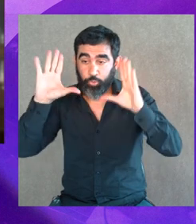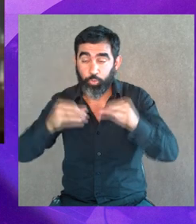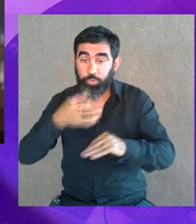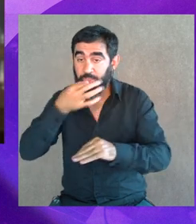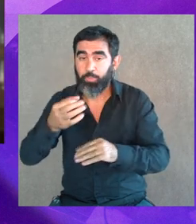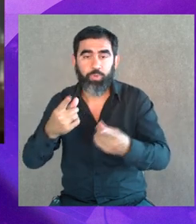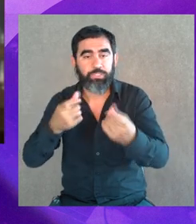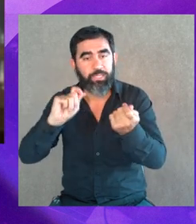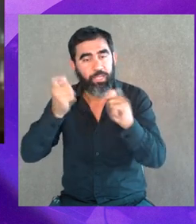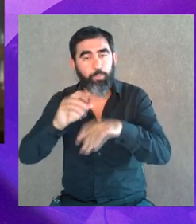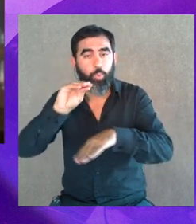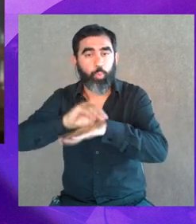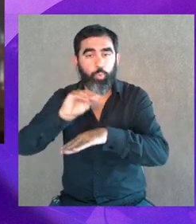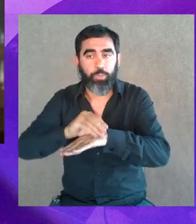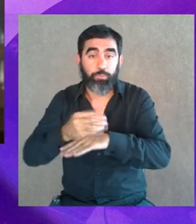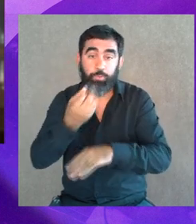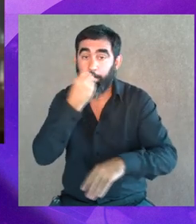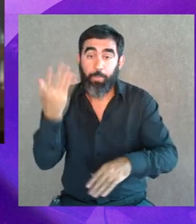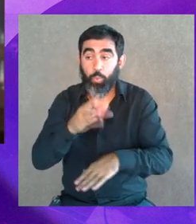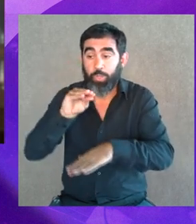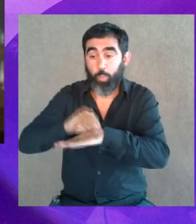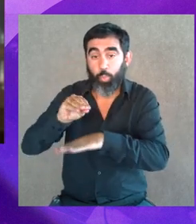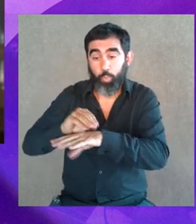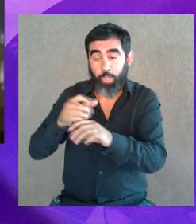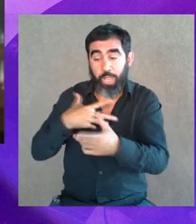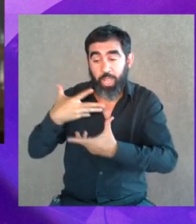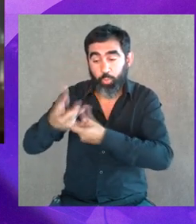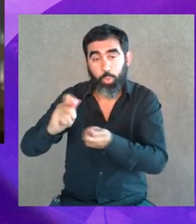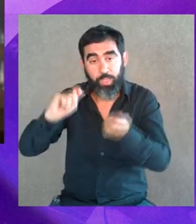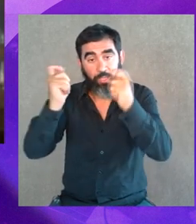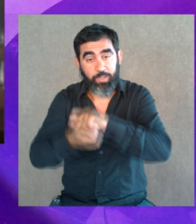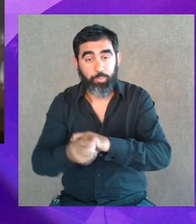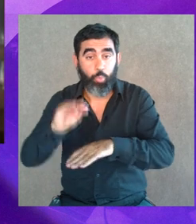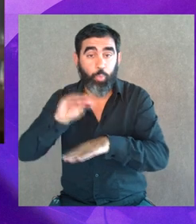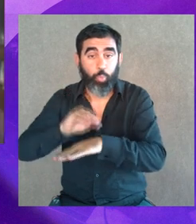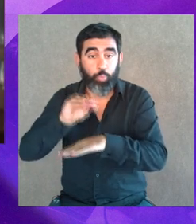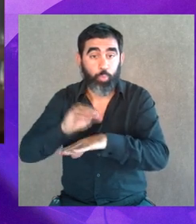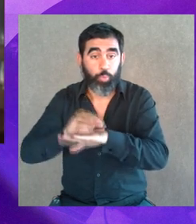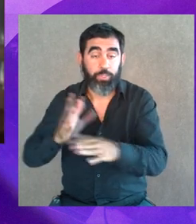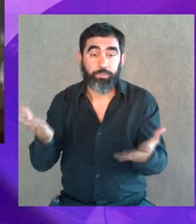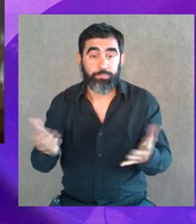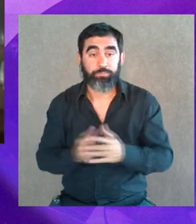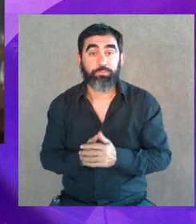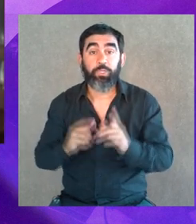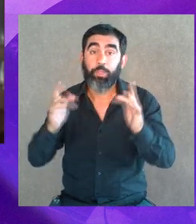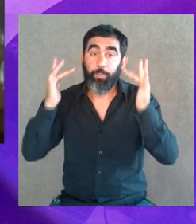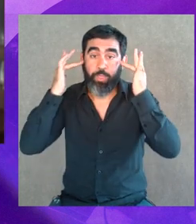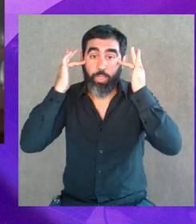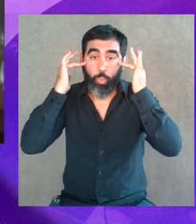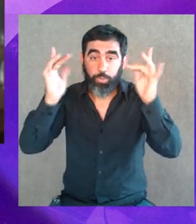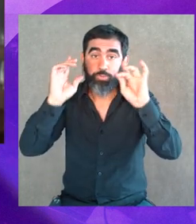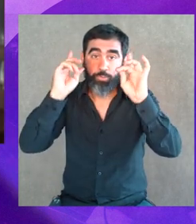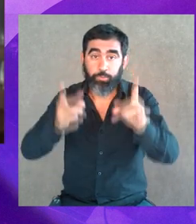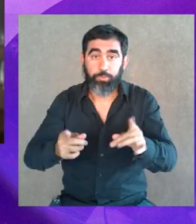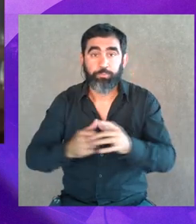Nosotras todas hablamos, es necesario el cambio cultural y bueno, nada mejor que la cultura para ayudar al cambio cultural, ¿verdad? sino desde dónde. Y la